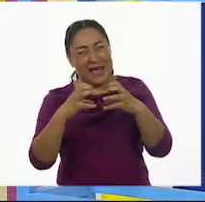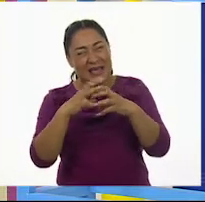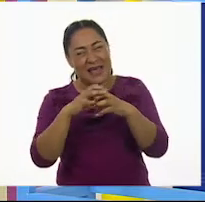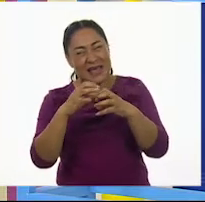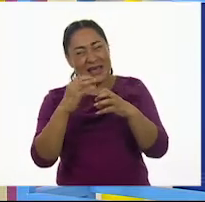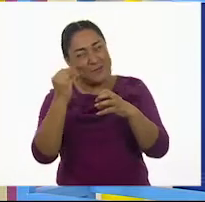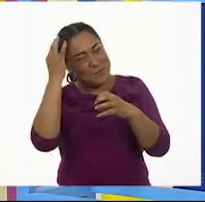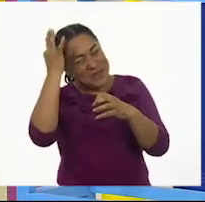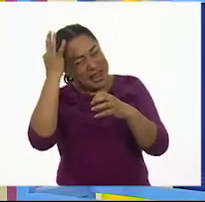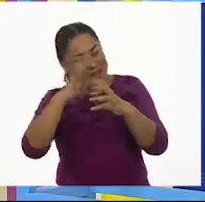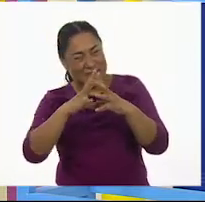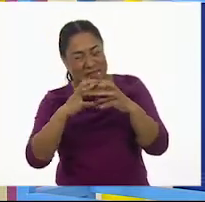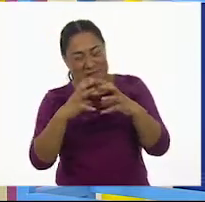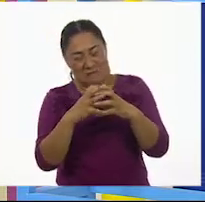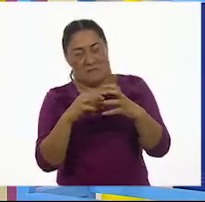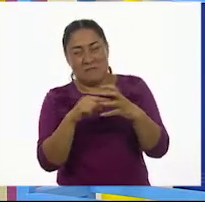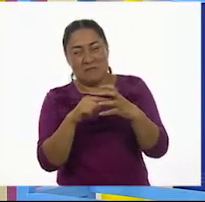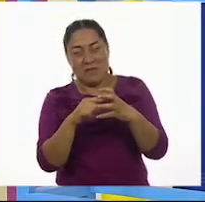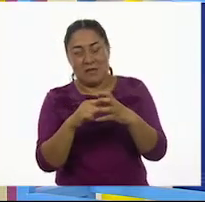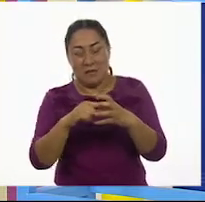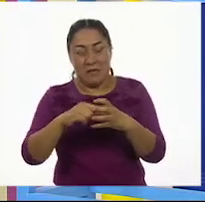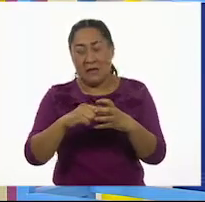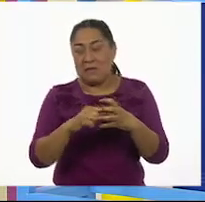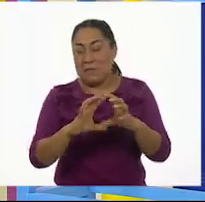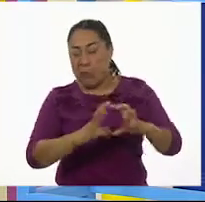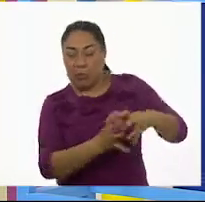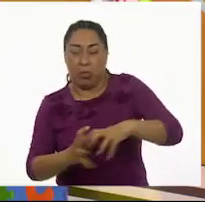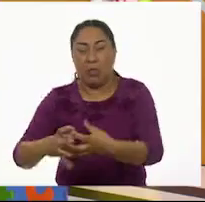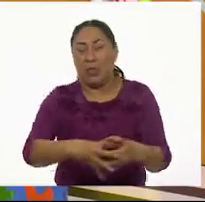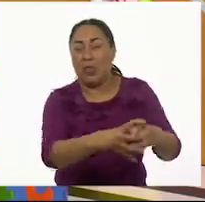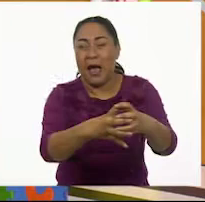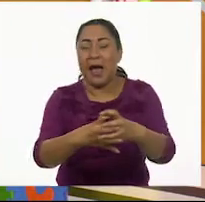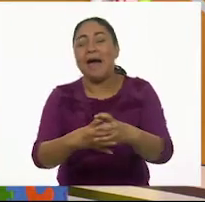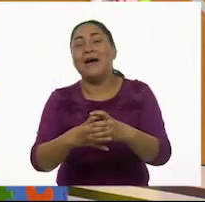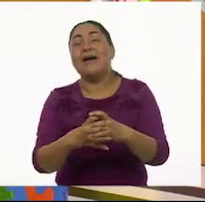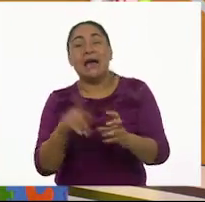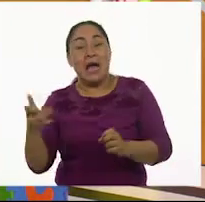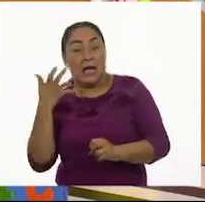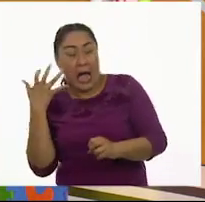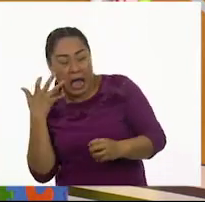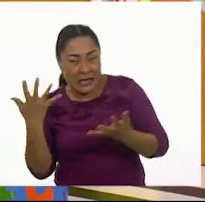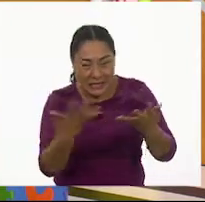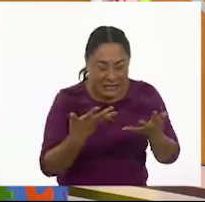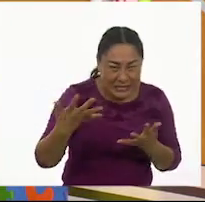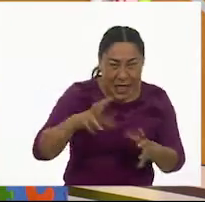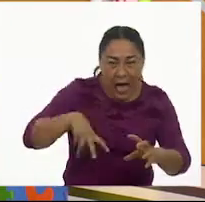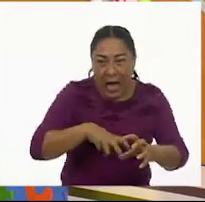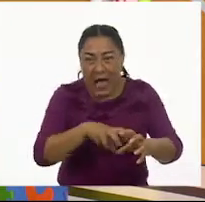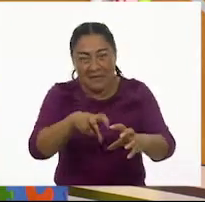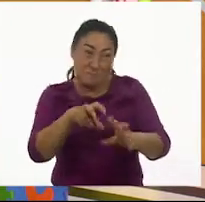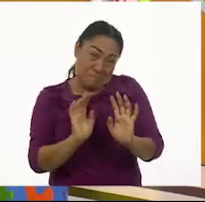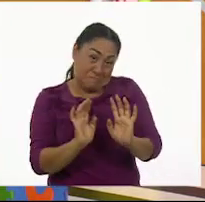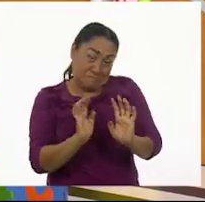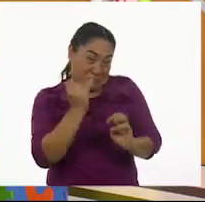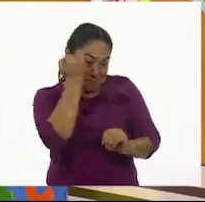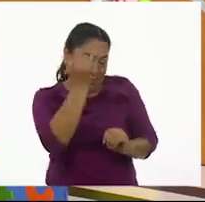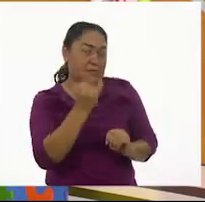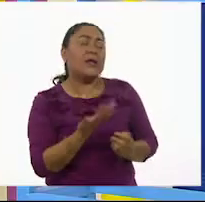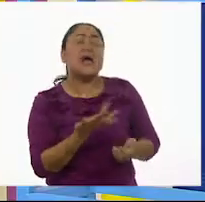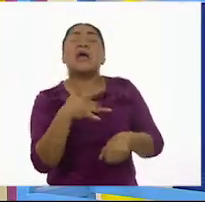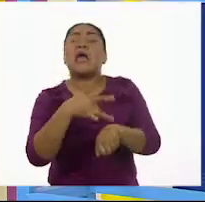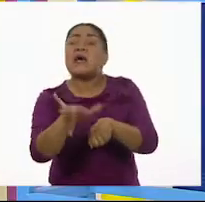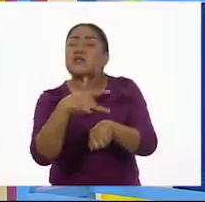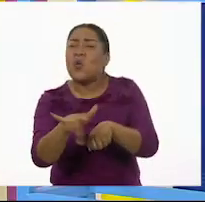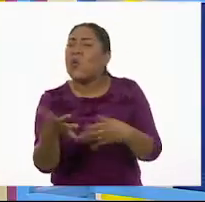que ponen jaque a los gatos. Una bola de pelos que ponen jaque a los gatos. ¿Y el queso?